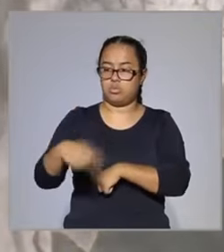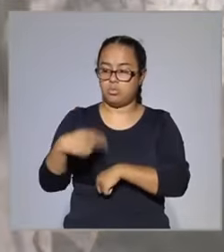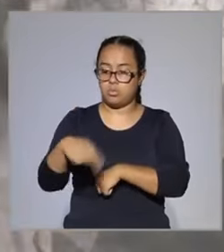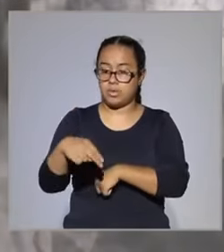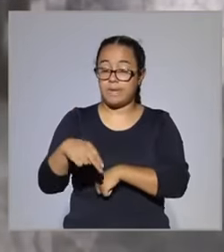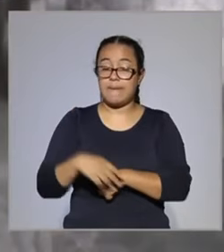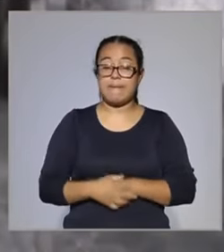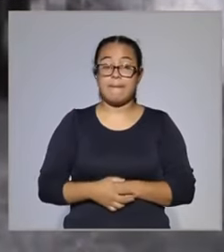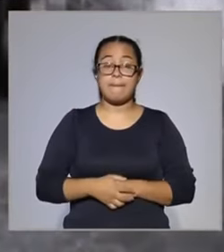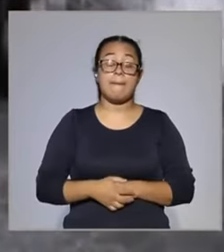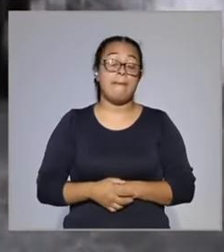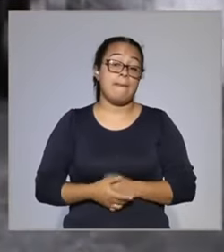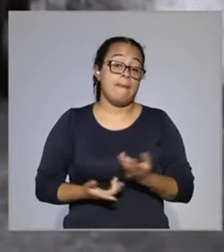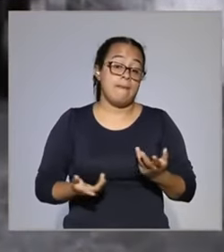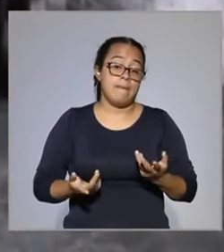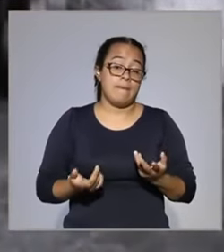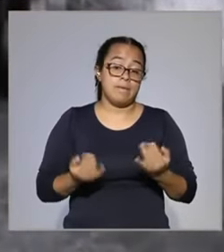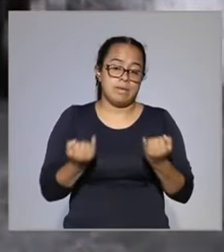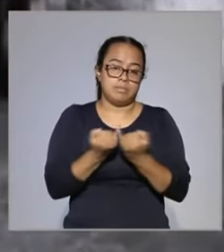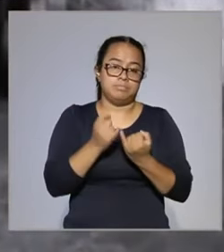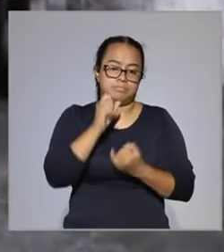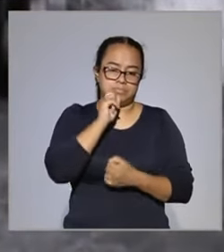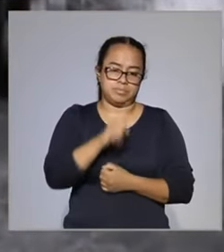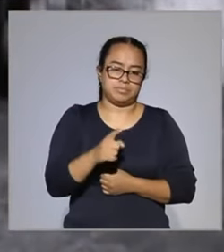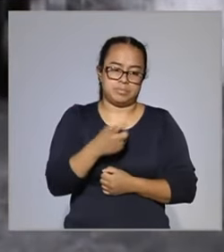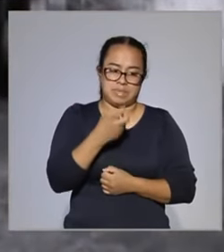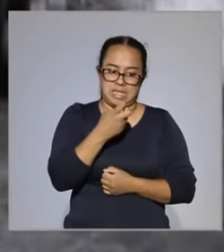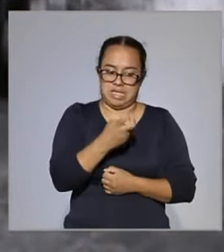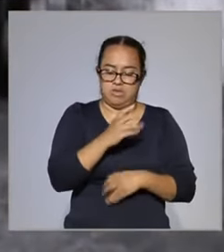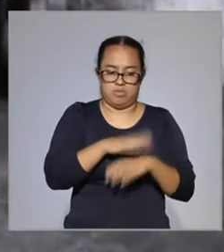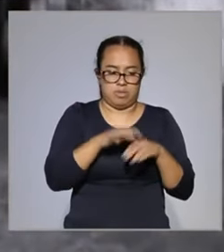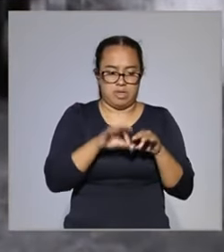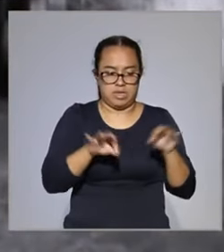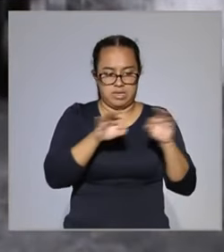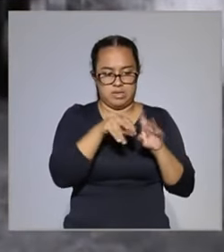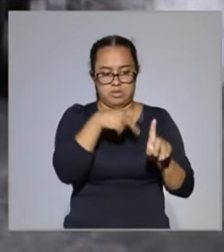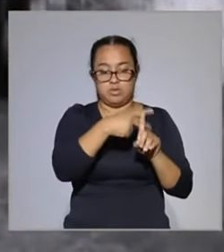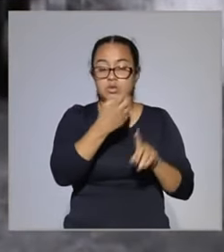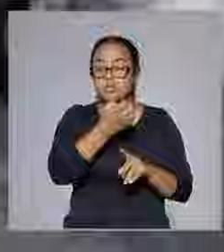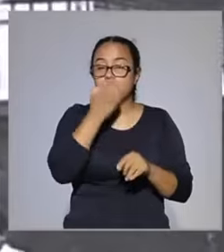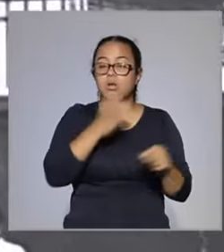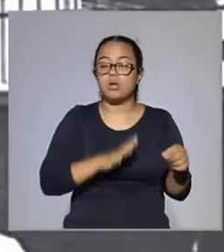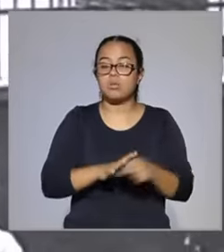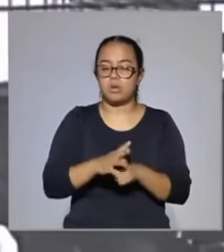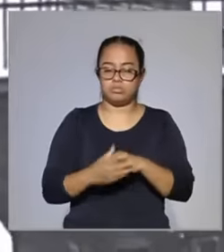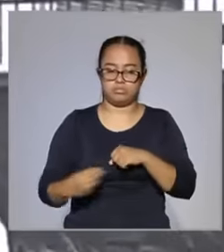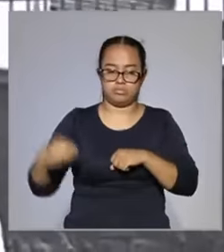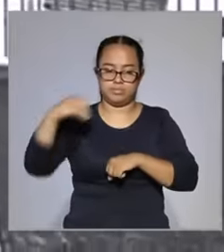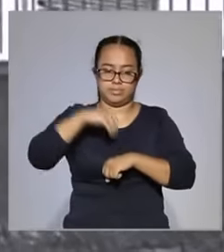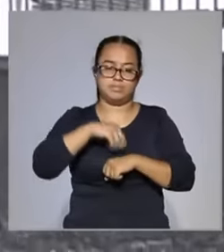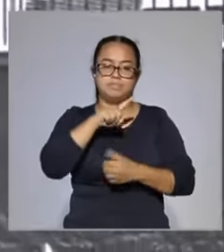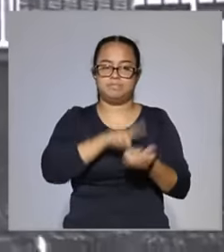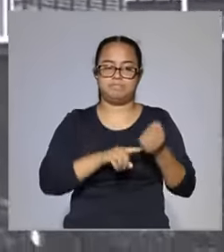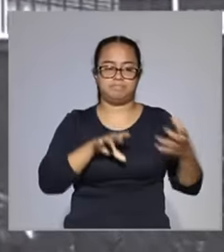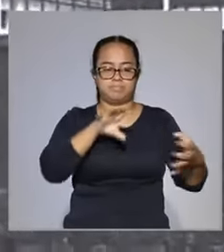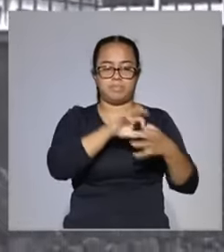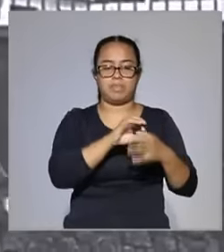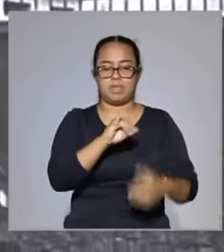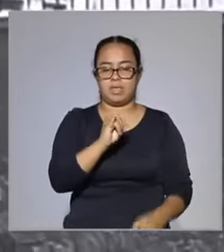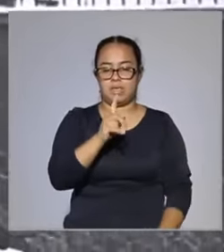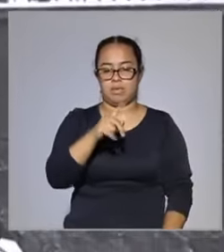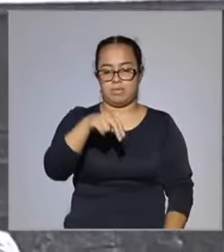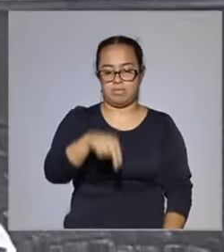Y algo que es el parteaguas de esta escuela es que se incorpora al Instituto Politécnico